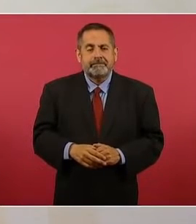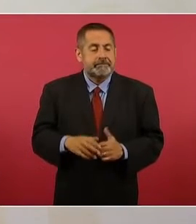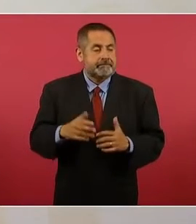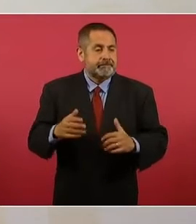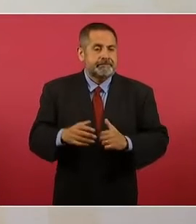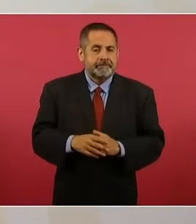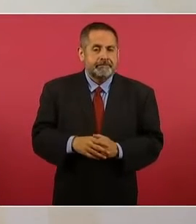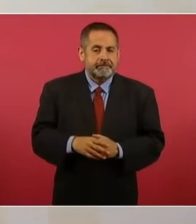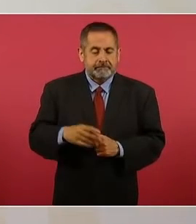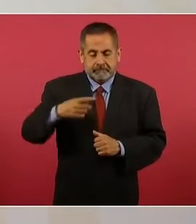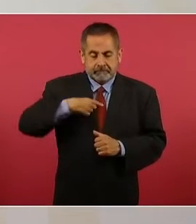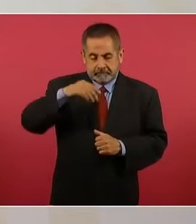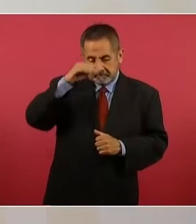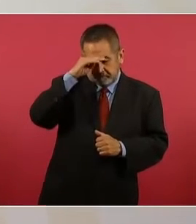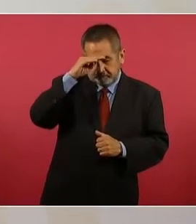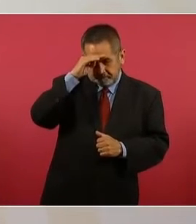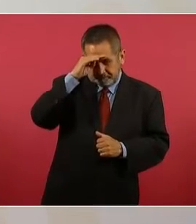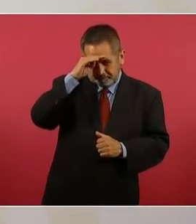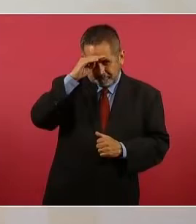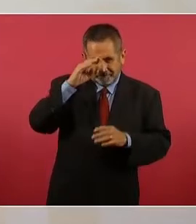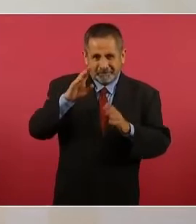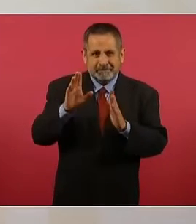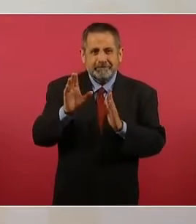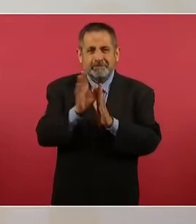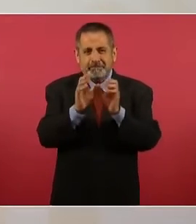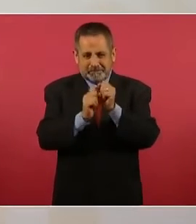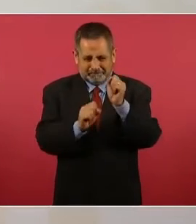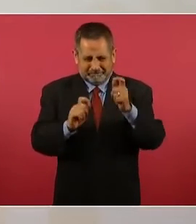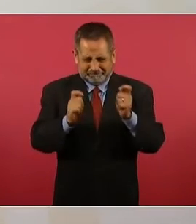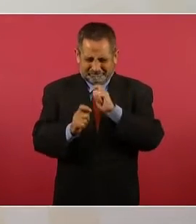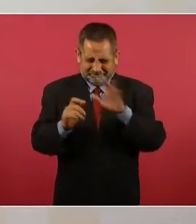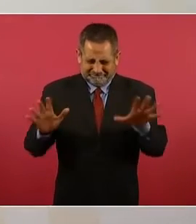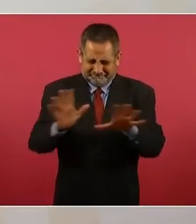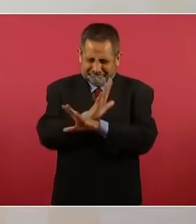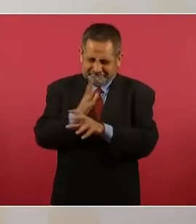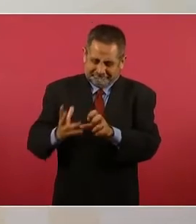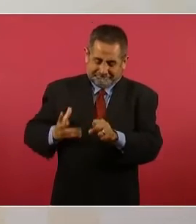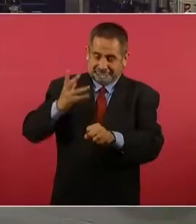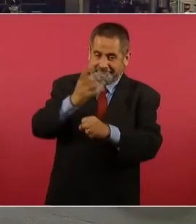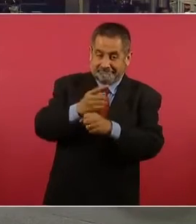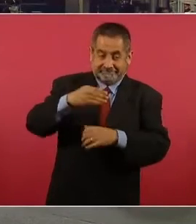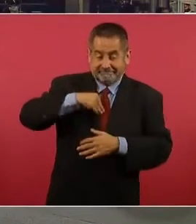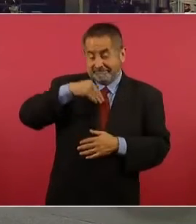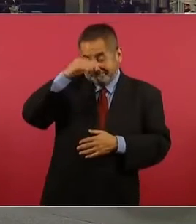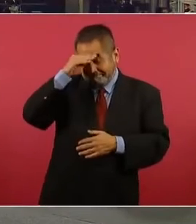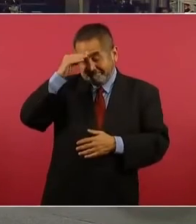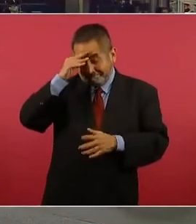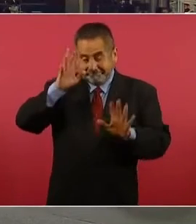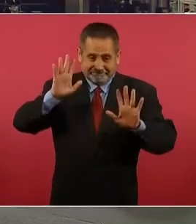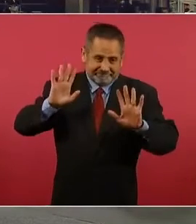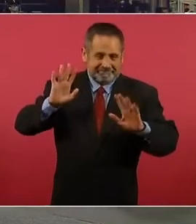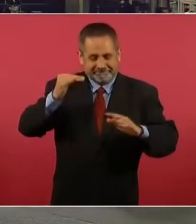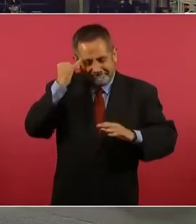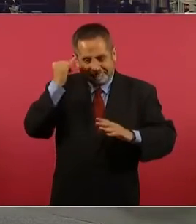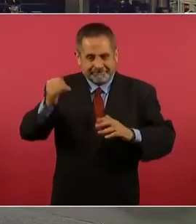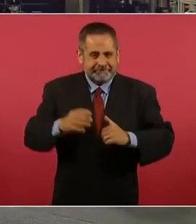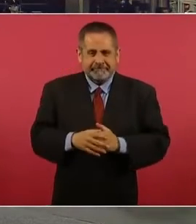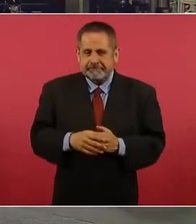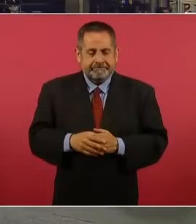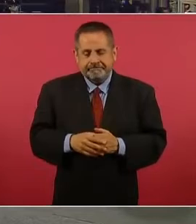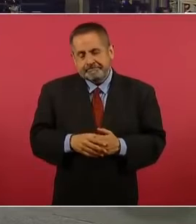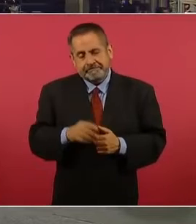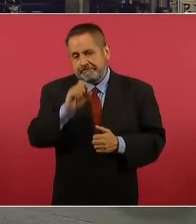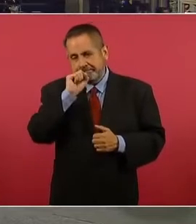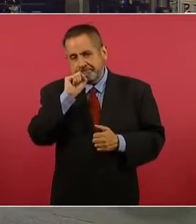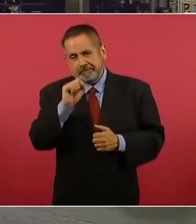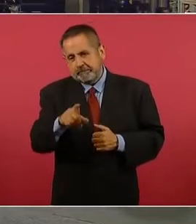Y pensé hasta en una reforma constitucional, pero lo mismo,